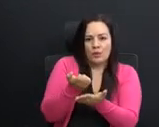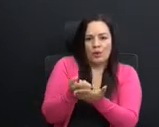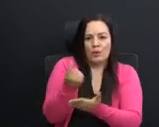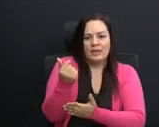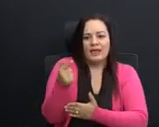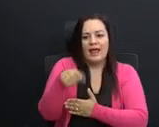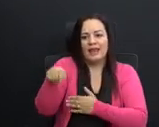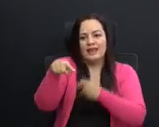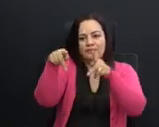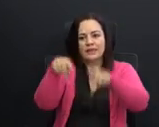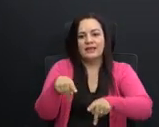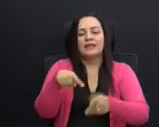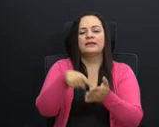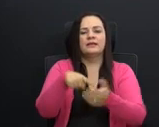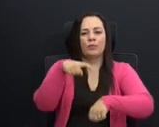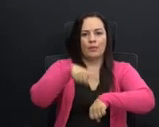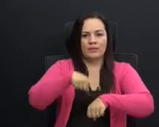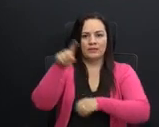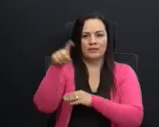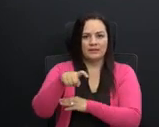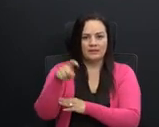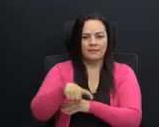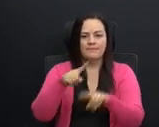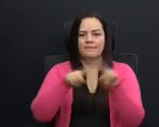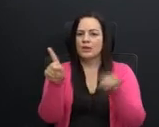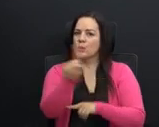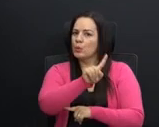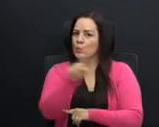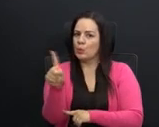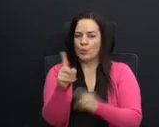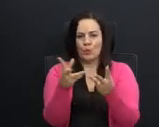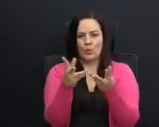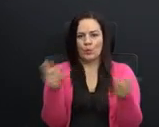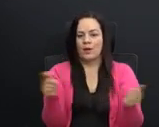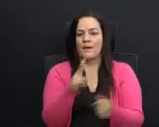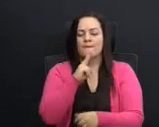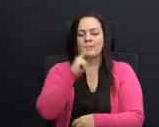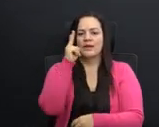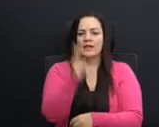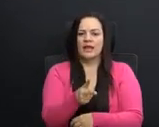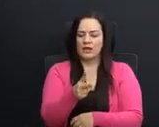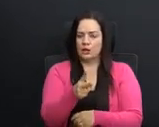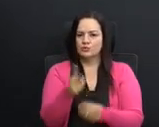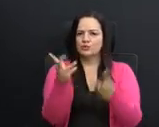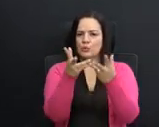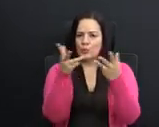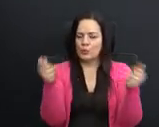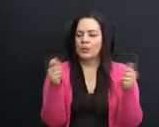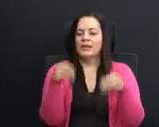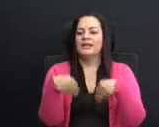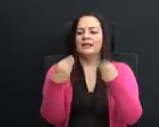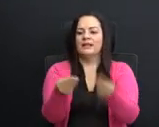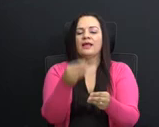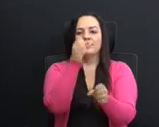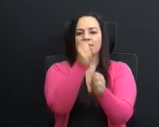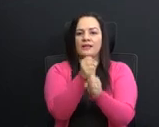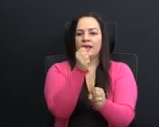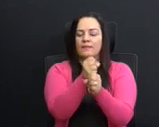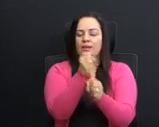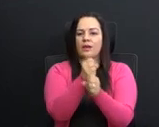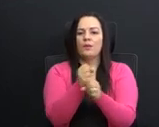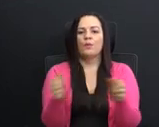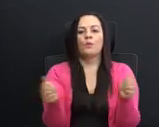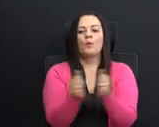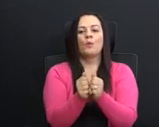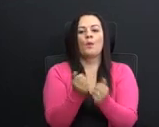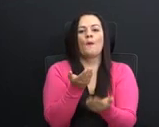en este momento es necesario, pero no es la solución. La verdadera solución es darle trabajo y con